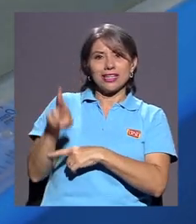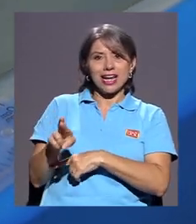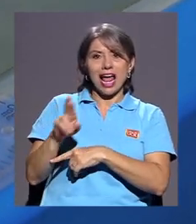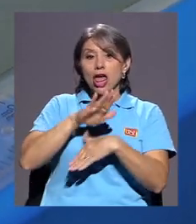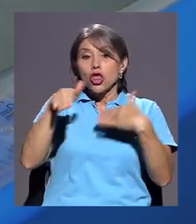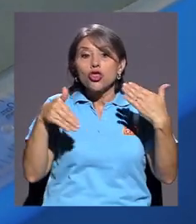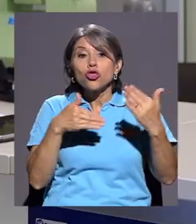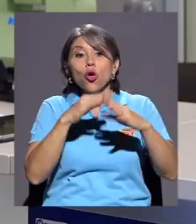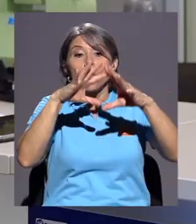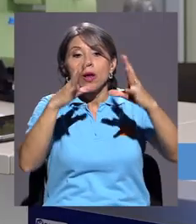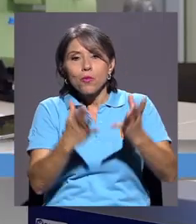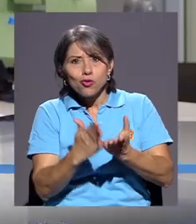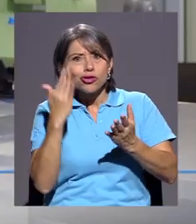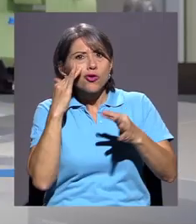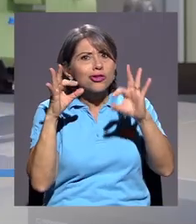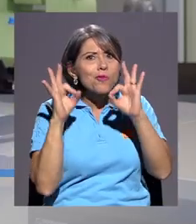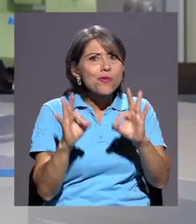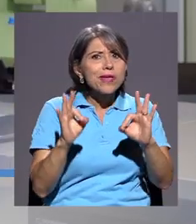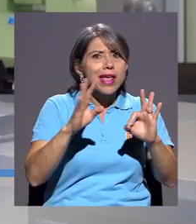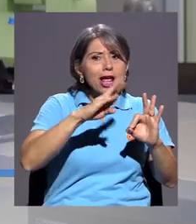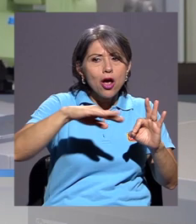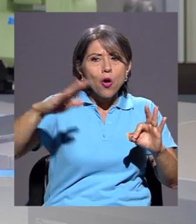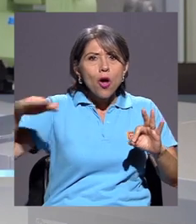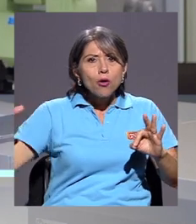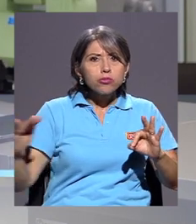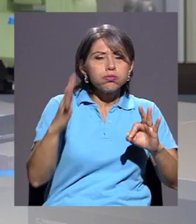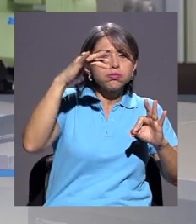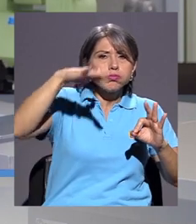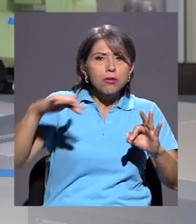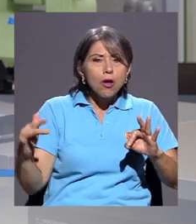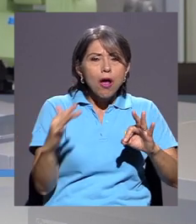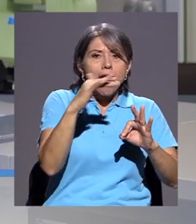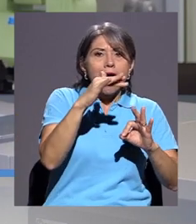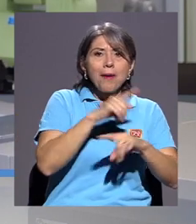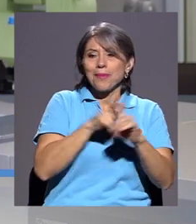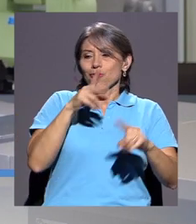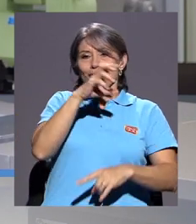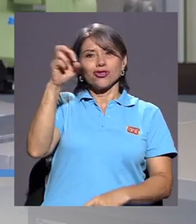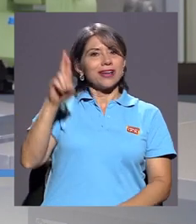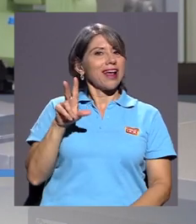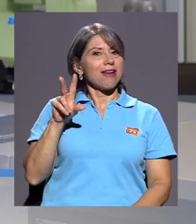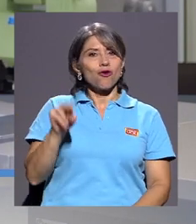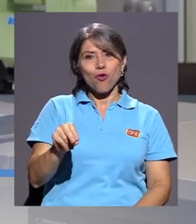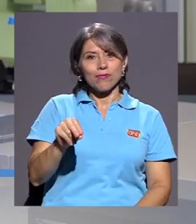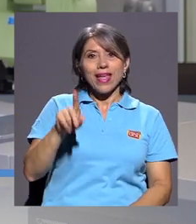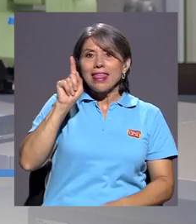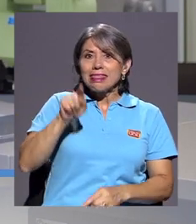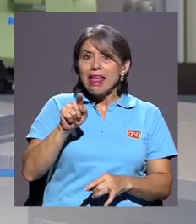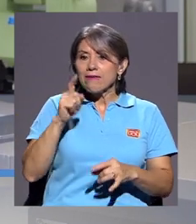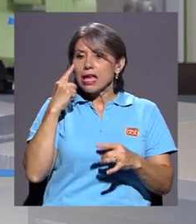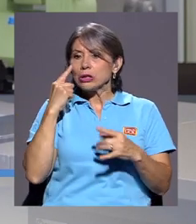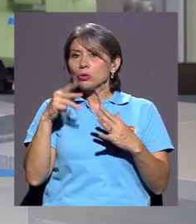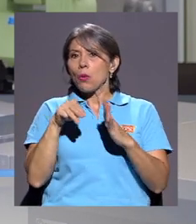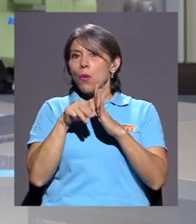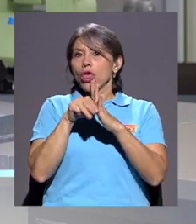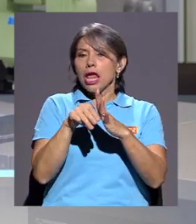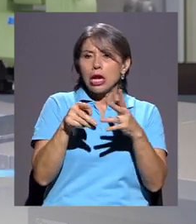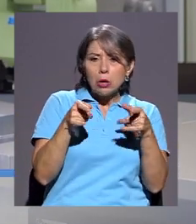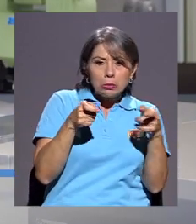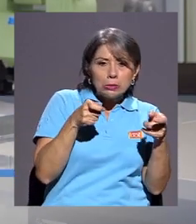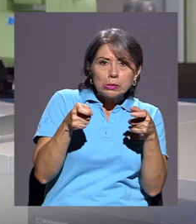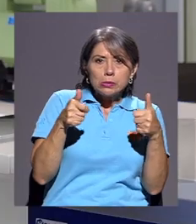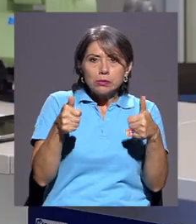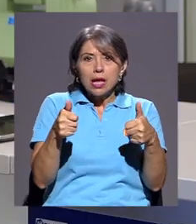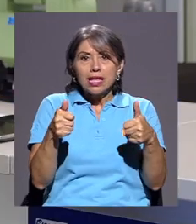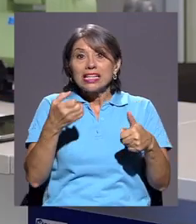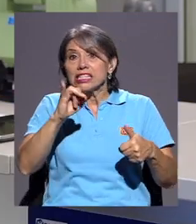Rica no. Entonces hay que calibrar los modelos y en eso, mucho el esfuerzo que hacemos es eso. Si no conocemos bien cómo